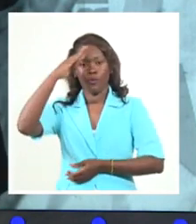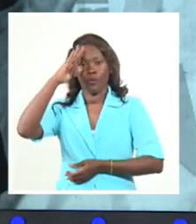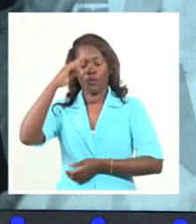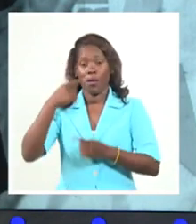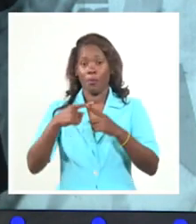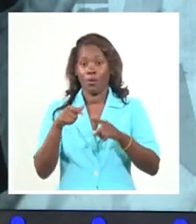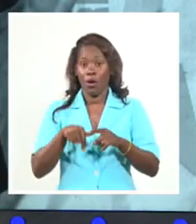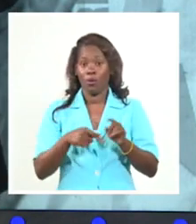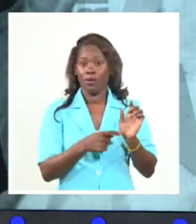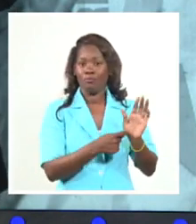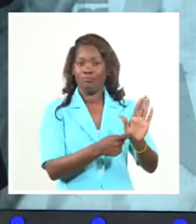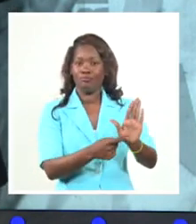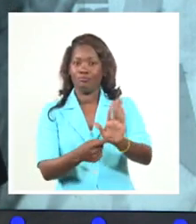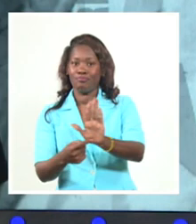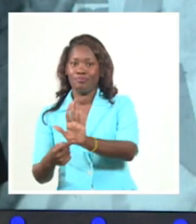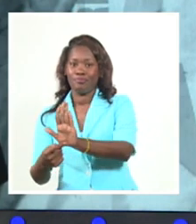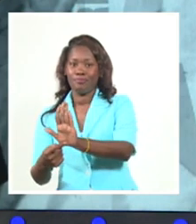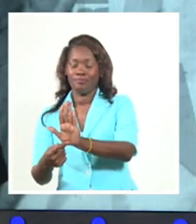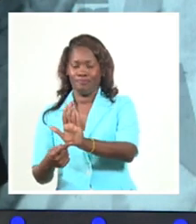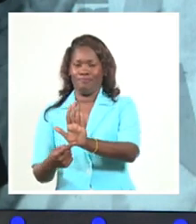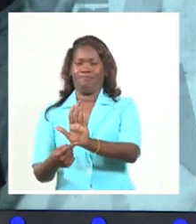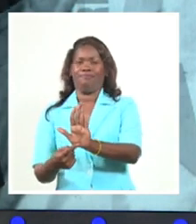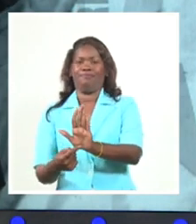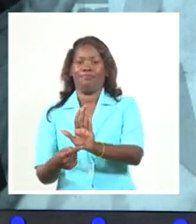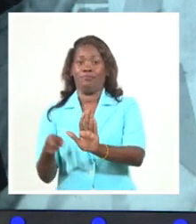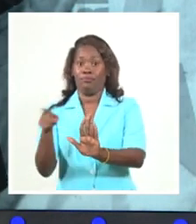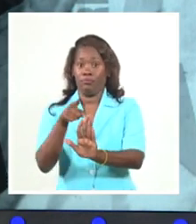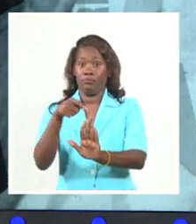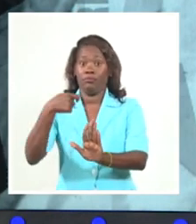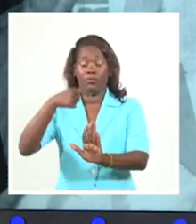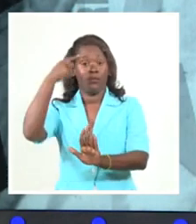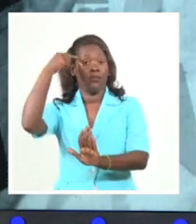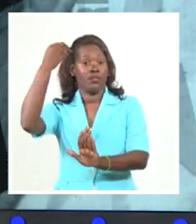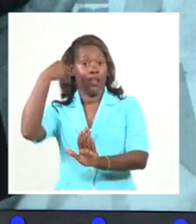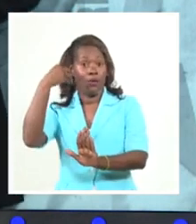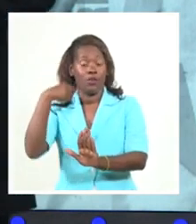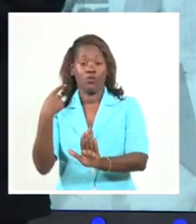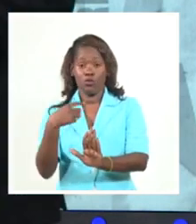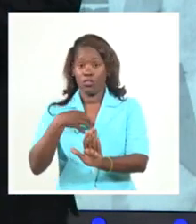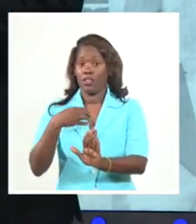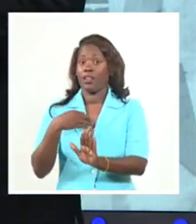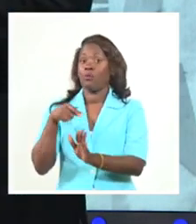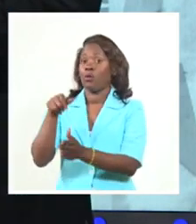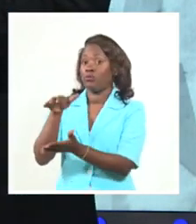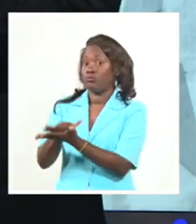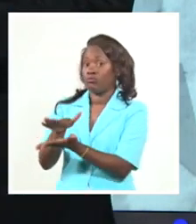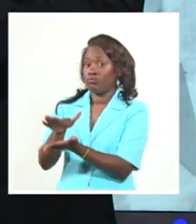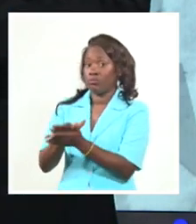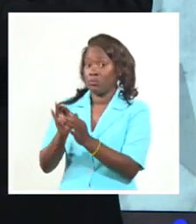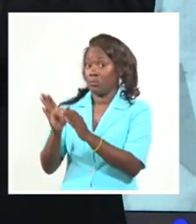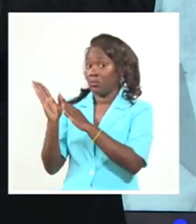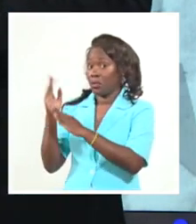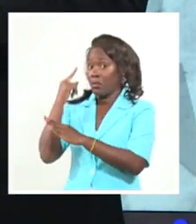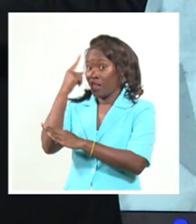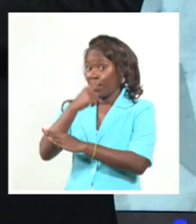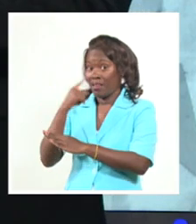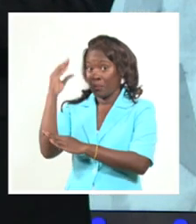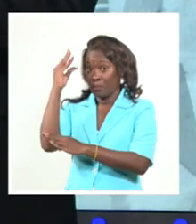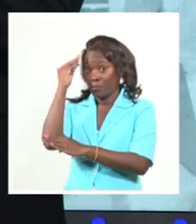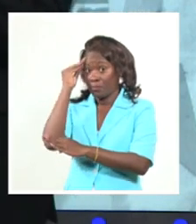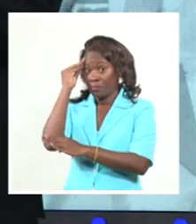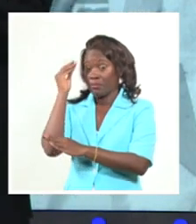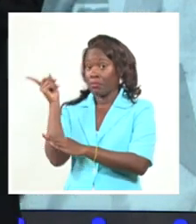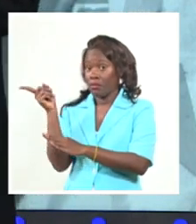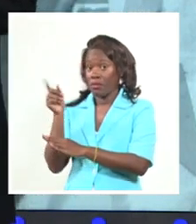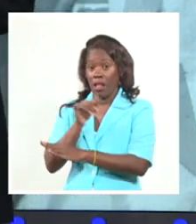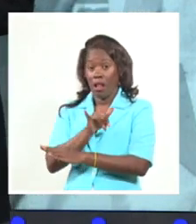hemos mostrado parecen insuficientes, tienen que saber que no son las únicas que tenemos. Esta terrorista, con mucho más parecido a Posada